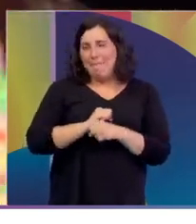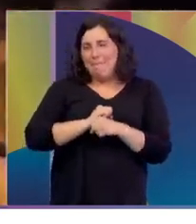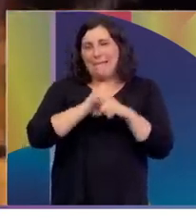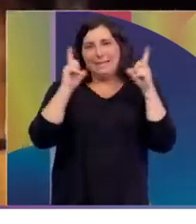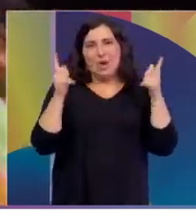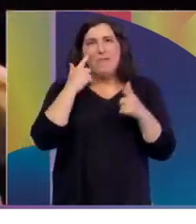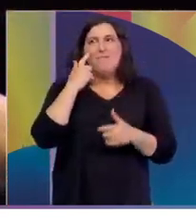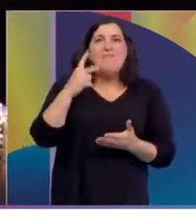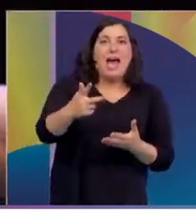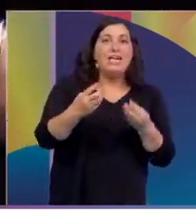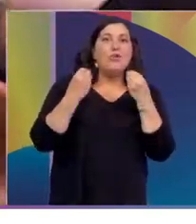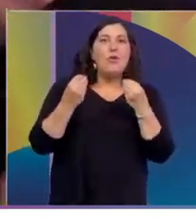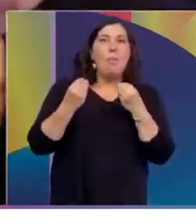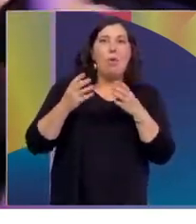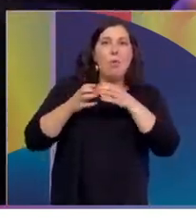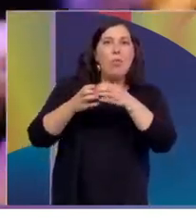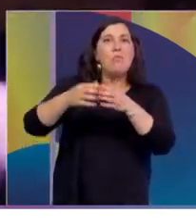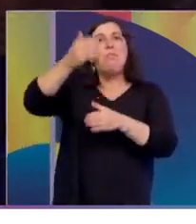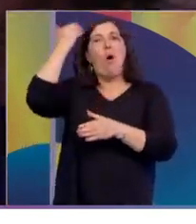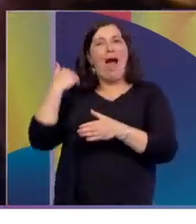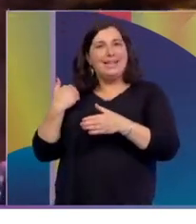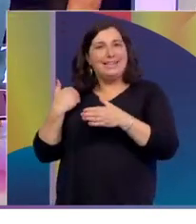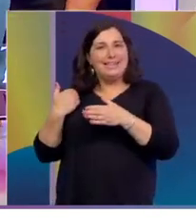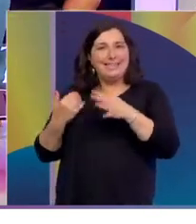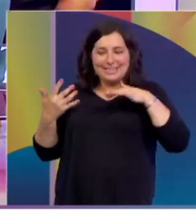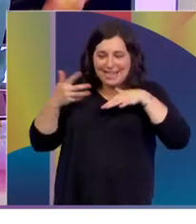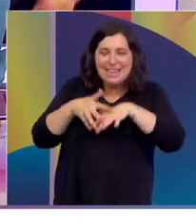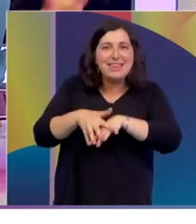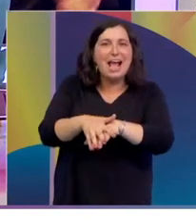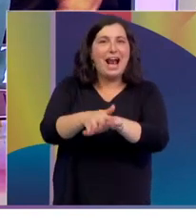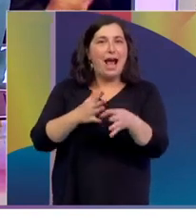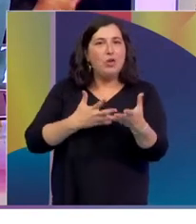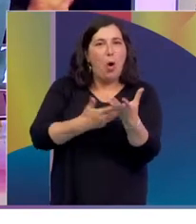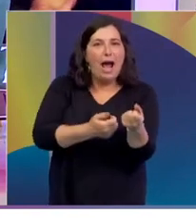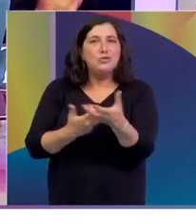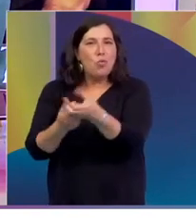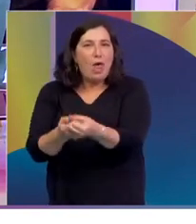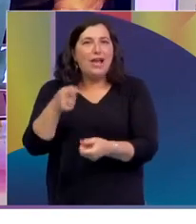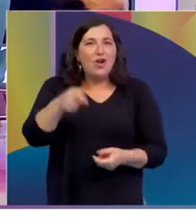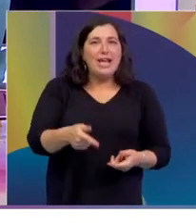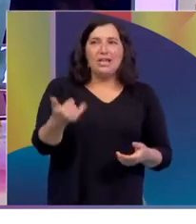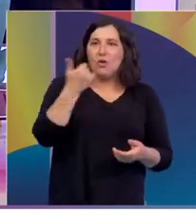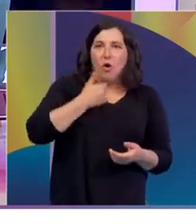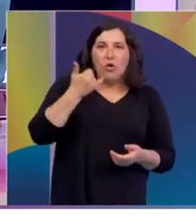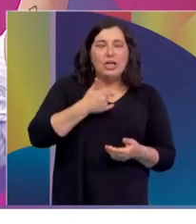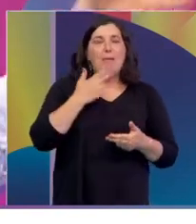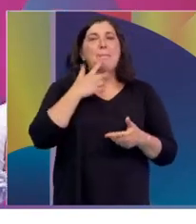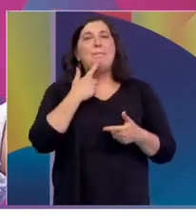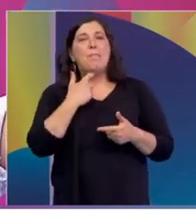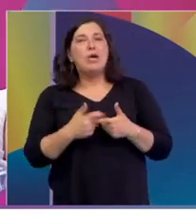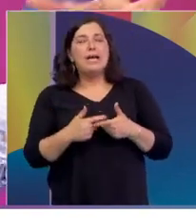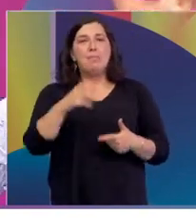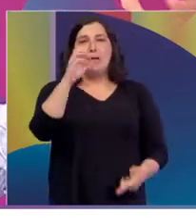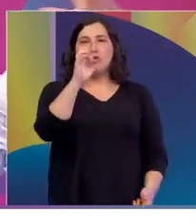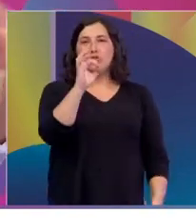anteriores, ver cómo se va armando una comunidad, cómo se van integrando entre ellos y cómo se van ayudando. Y de hecho, ahí mismo nos contaban Sofía Dulcini y